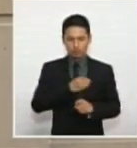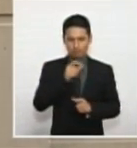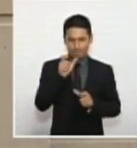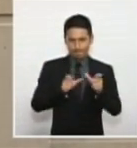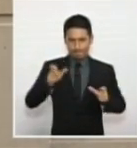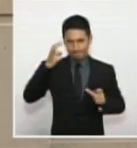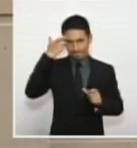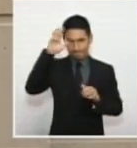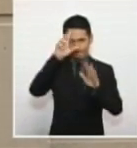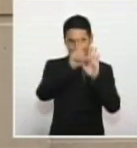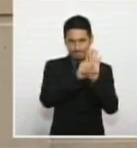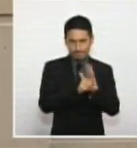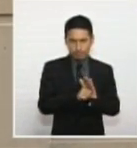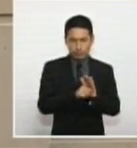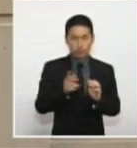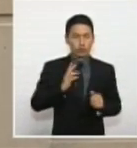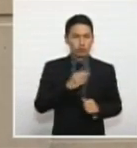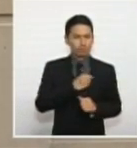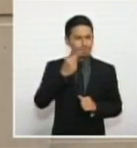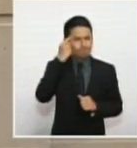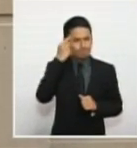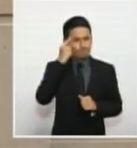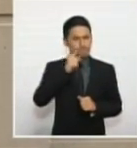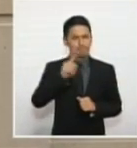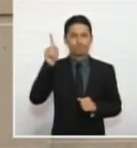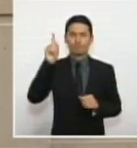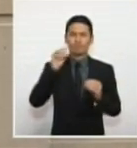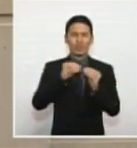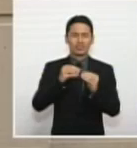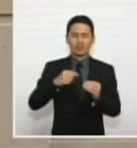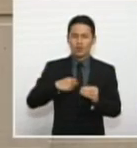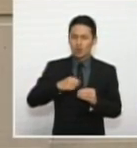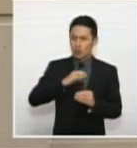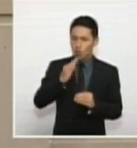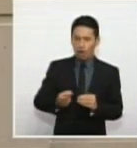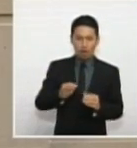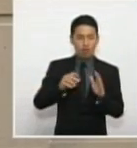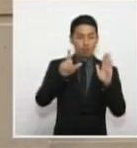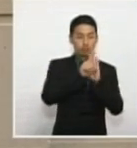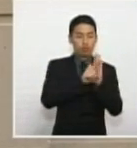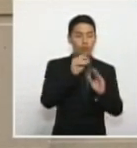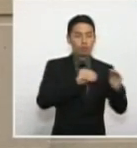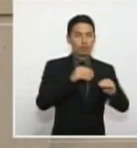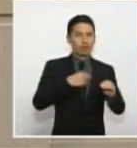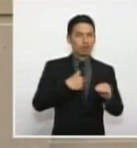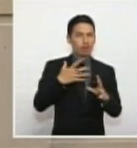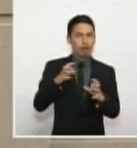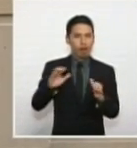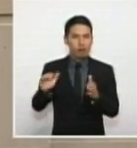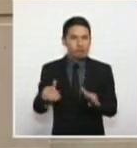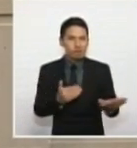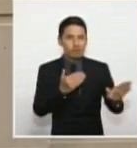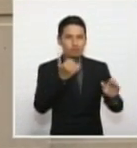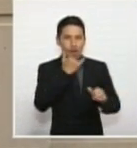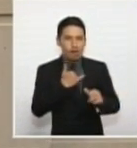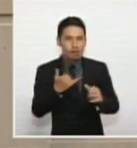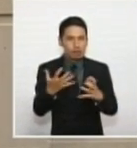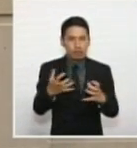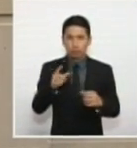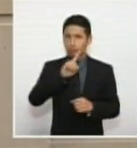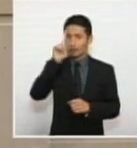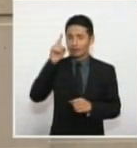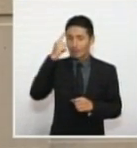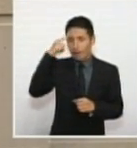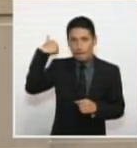y no hemos pensado ni hemos legislado nunca de mala fe, ni pensando en garantizar